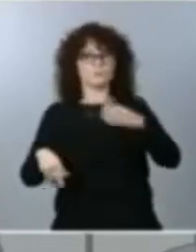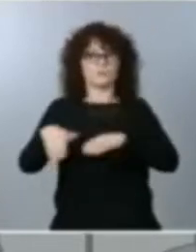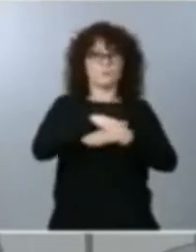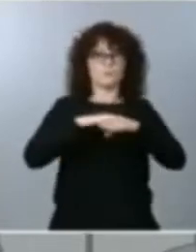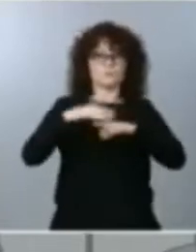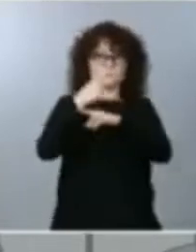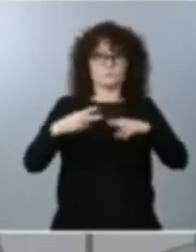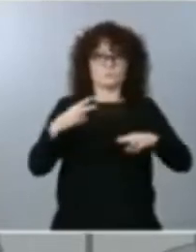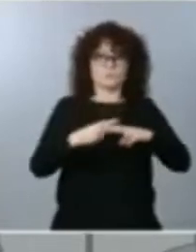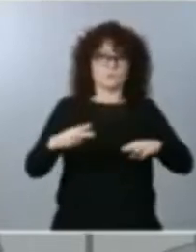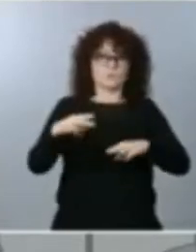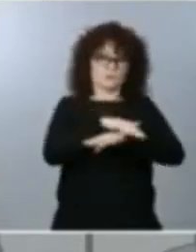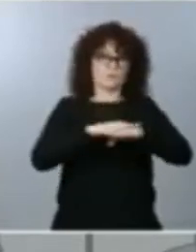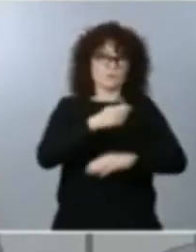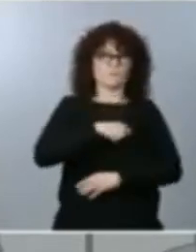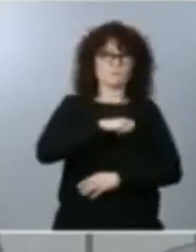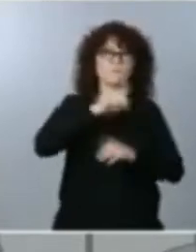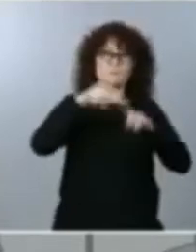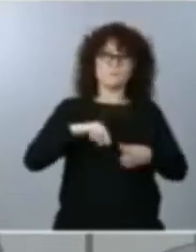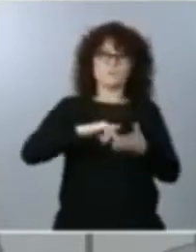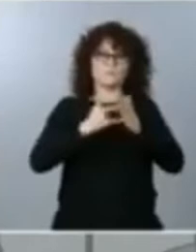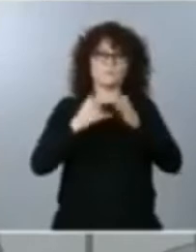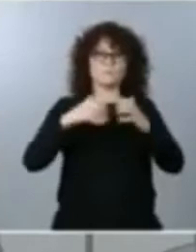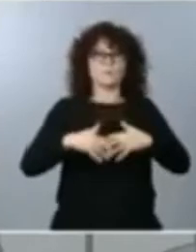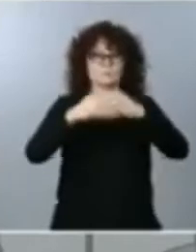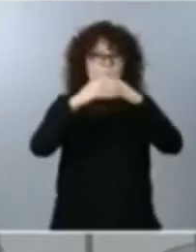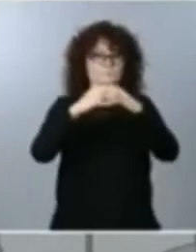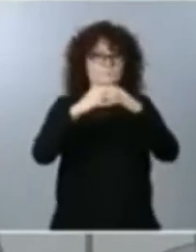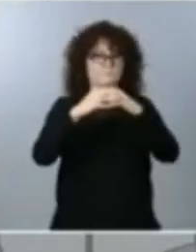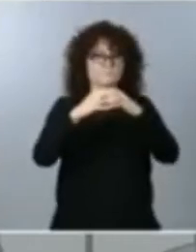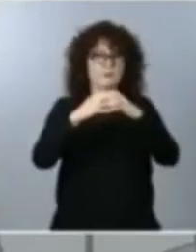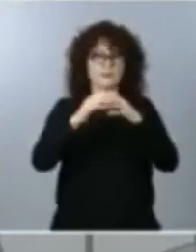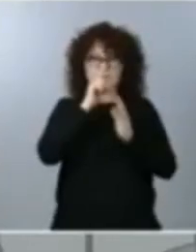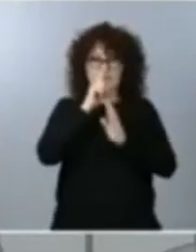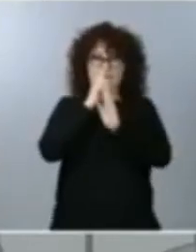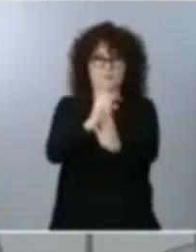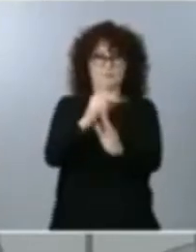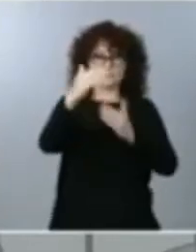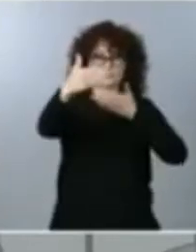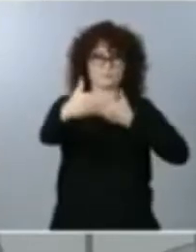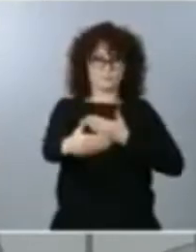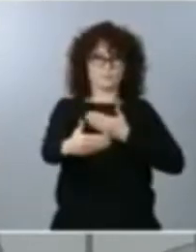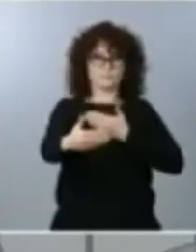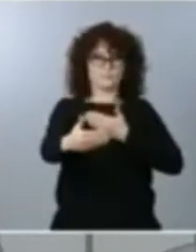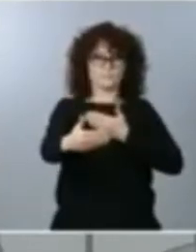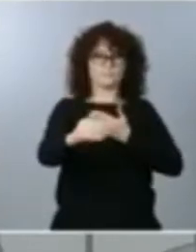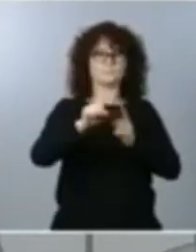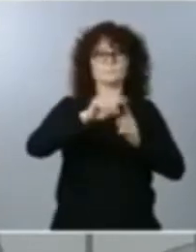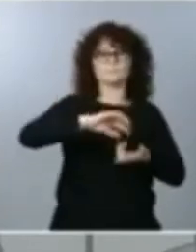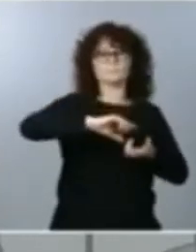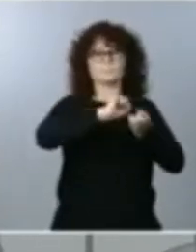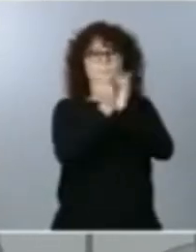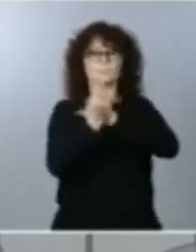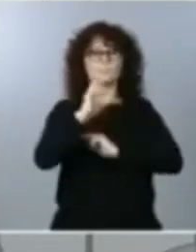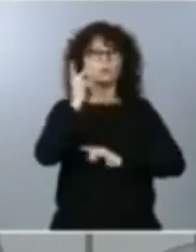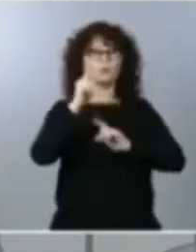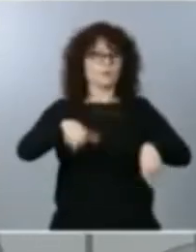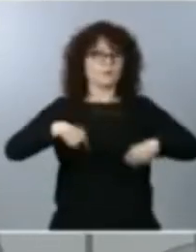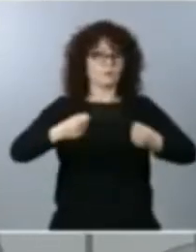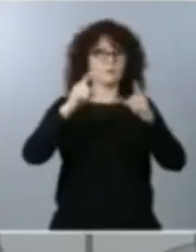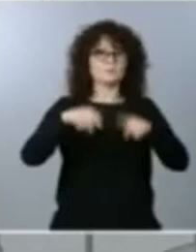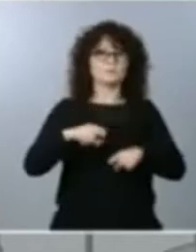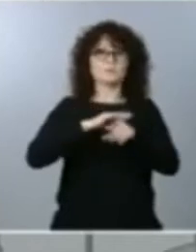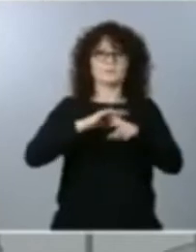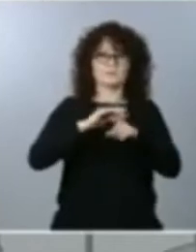de España y el plan de recuperación que hemos trazado para los próximos seis años, la transición ecológica, la digitalización de nuestra economía, la